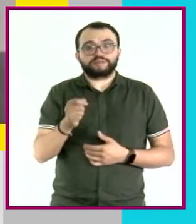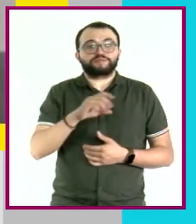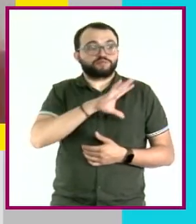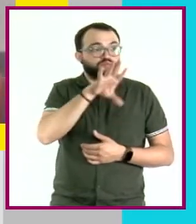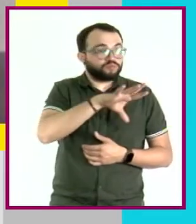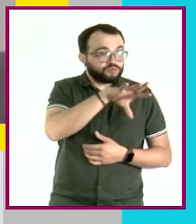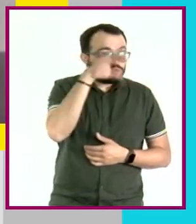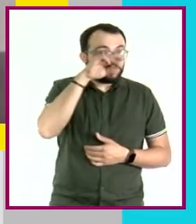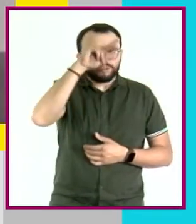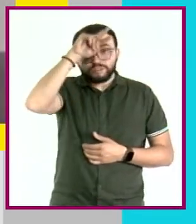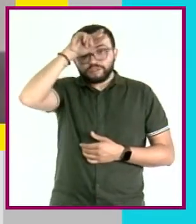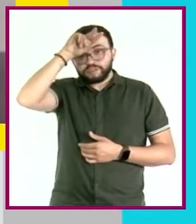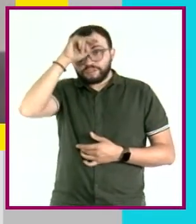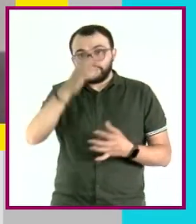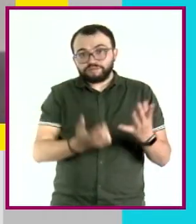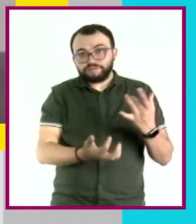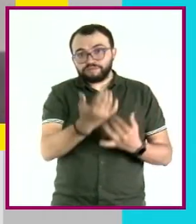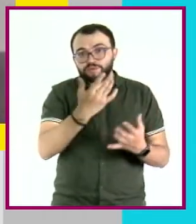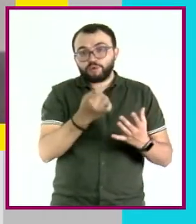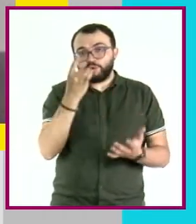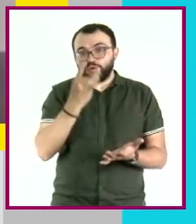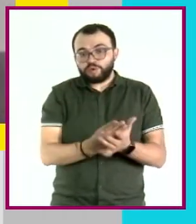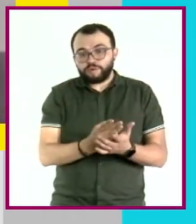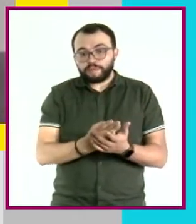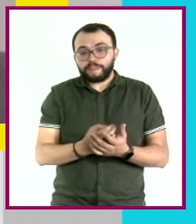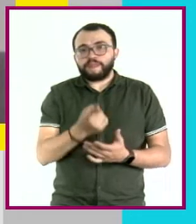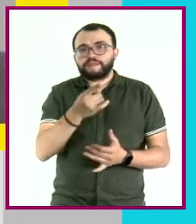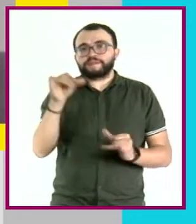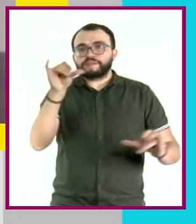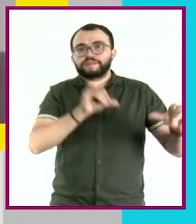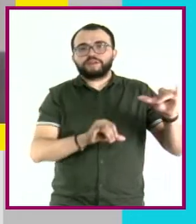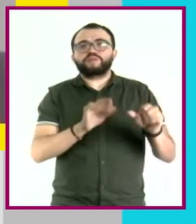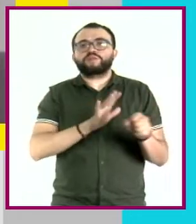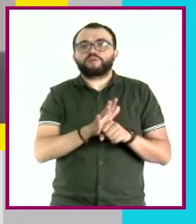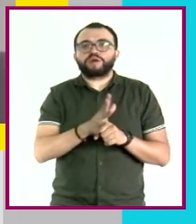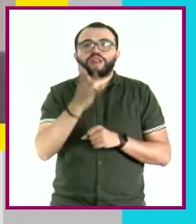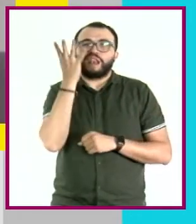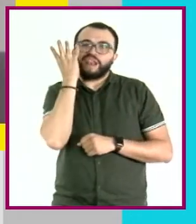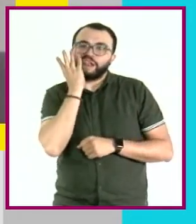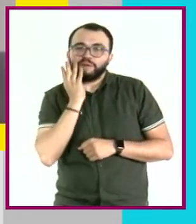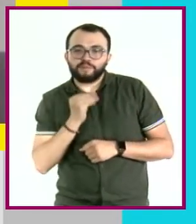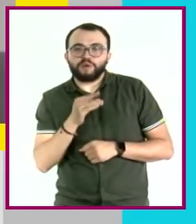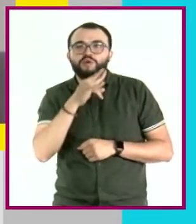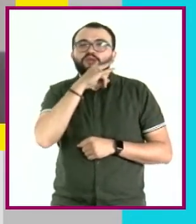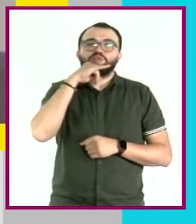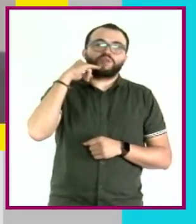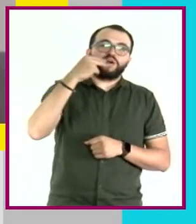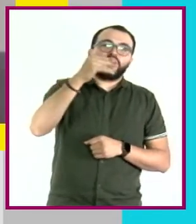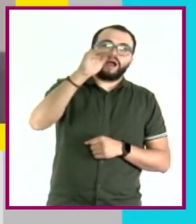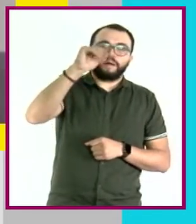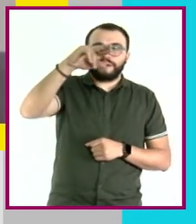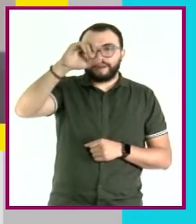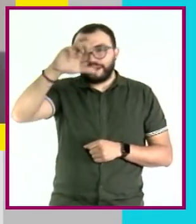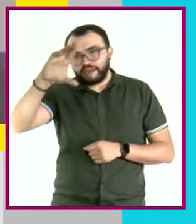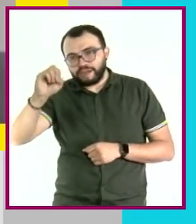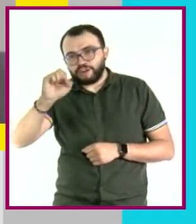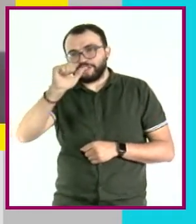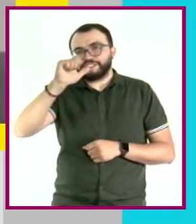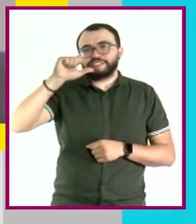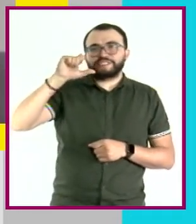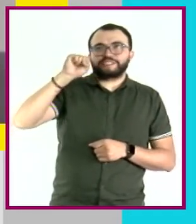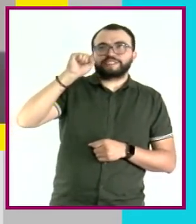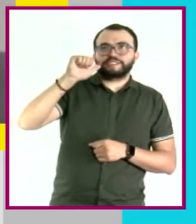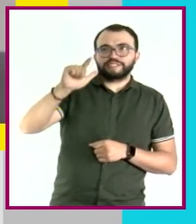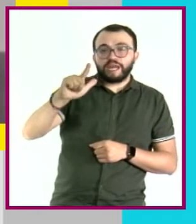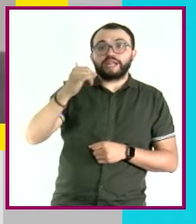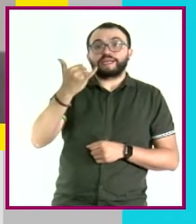costados únicamente. Nuestros ingredientes van a ser jugo de limón, chile sabaneros, ajo, sal de grano y un poquito de